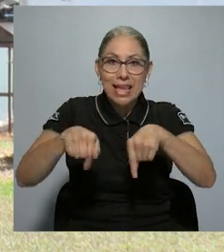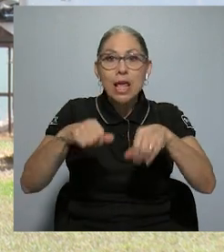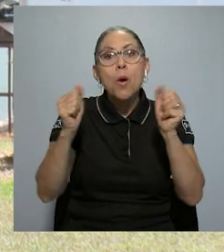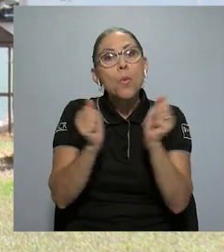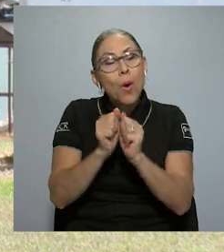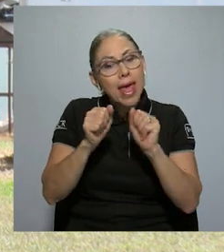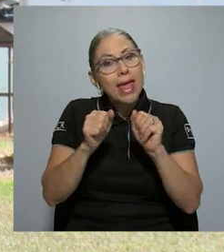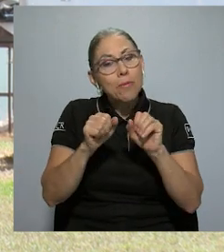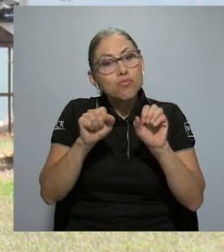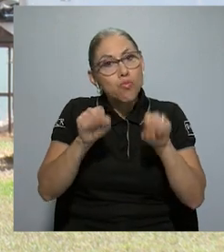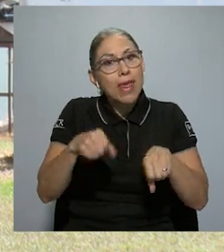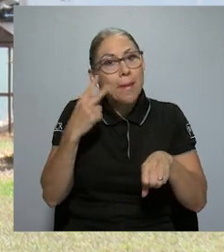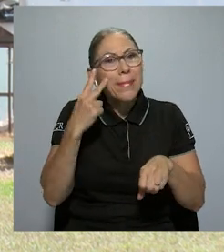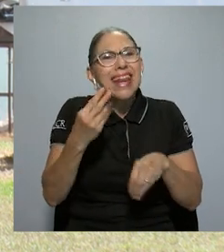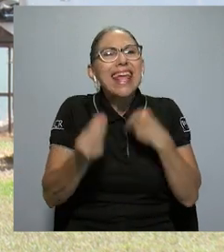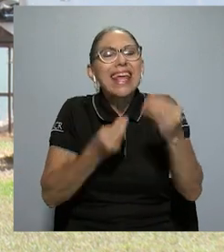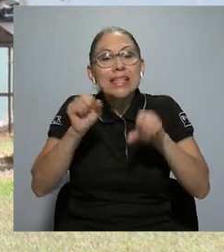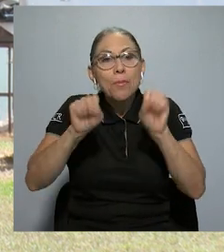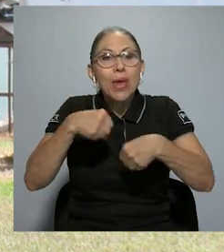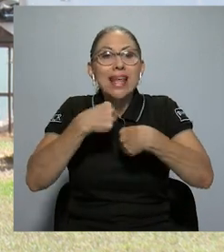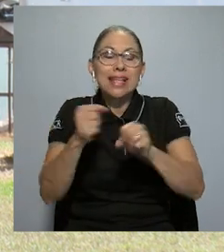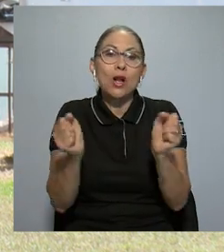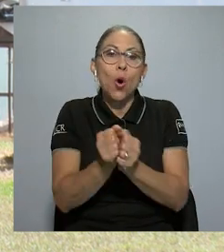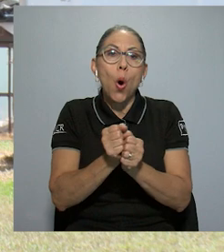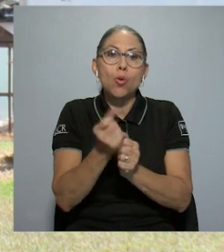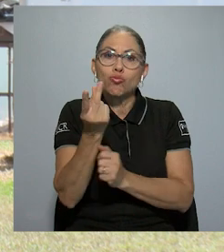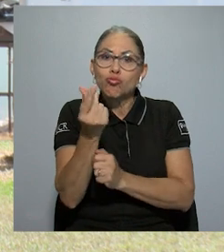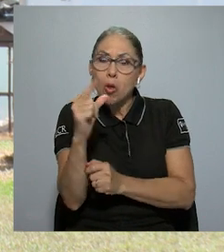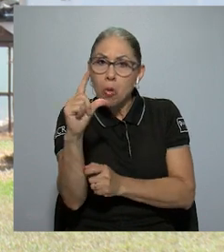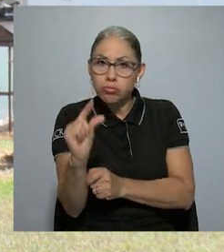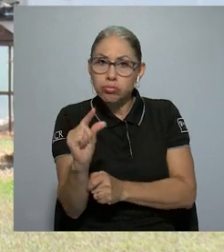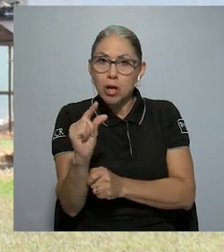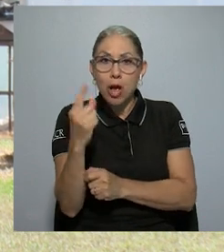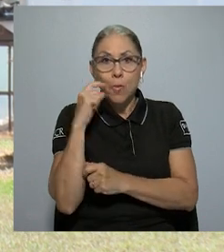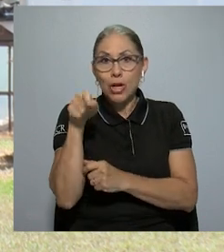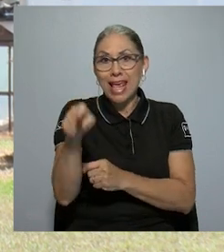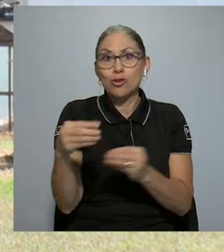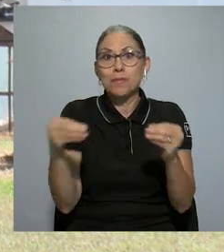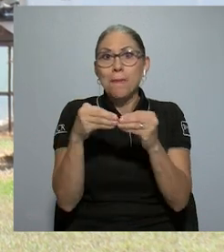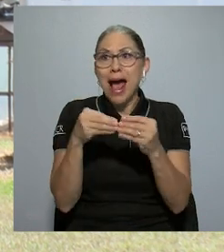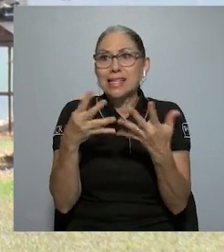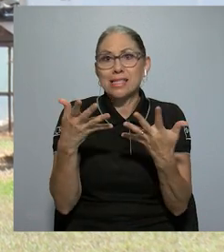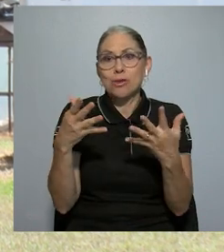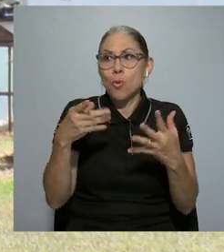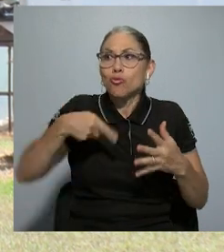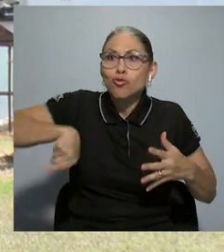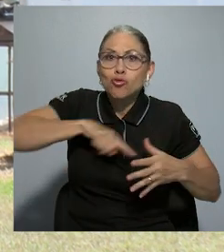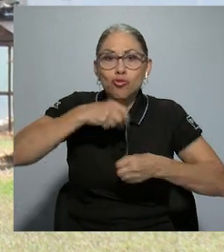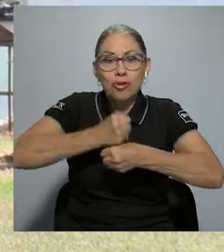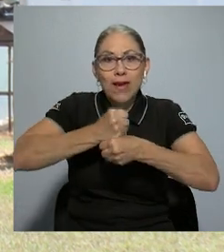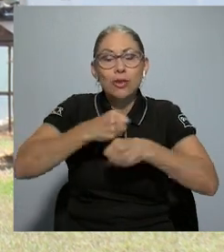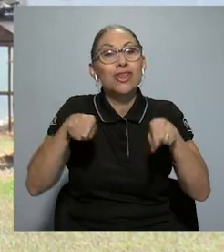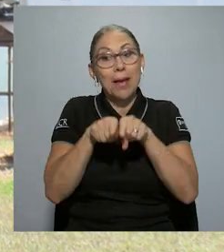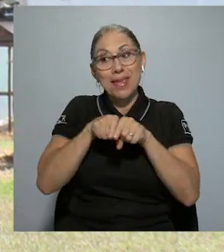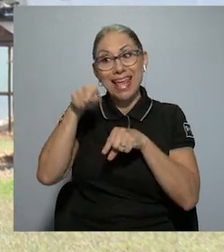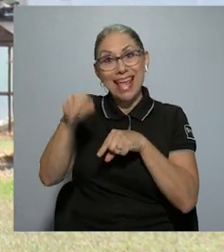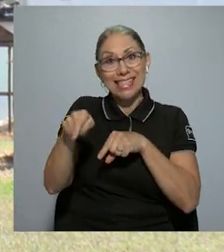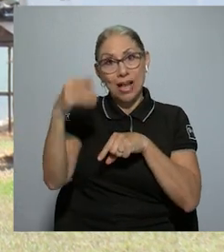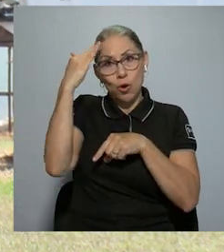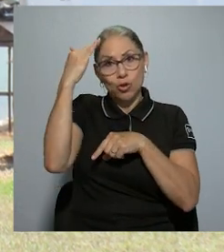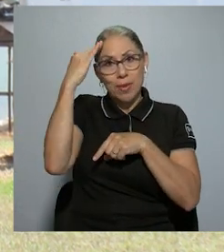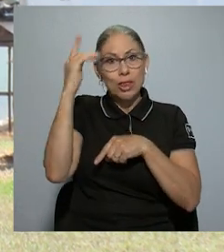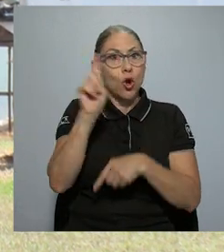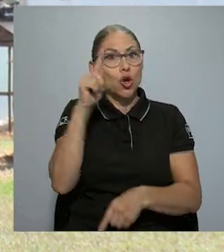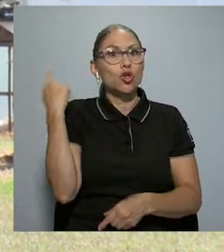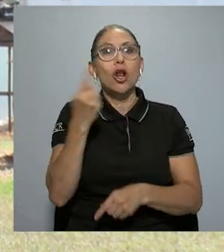puedan ver de primera mano lo que se puede hacer con bajos recursos porque es un módulo artesanal y que podamos transferirle directamente ese conocimiento pero que no solamente en la